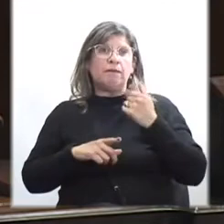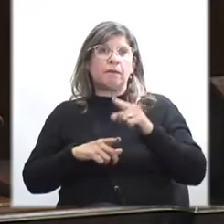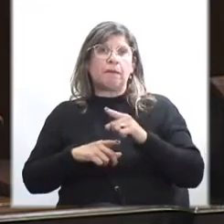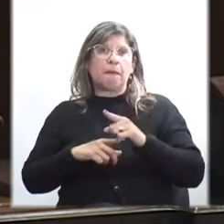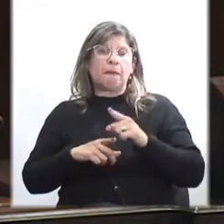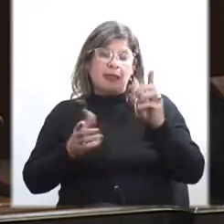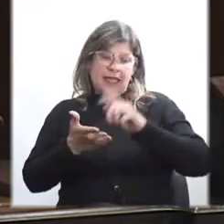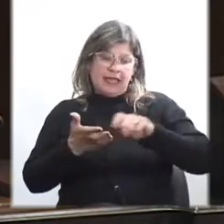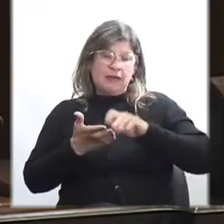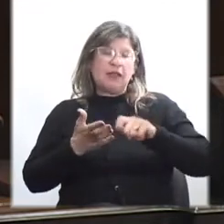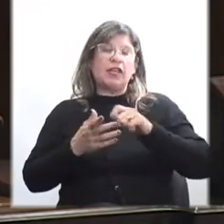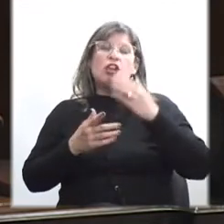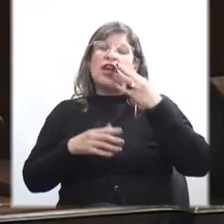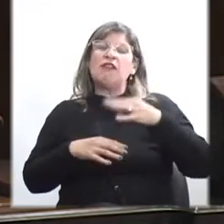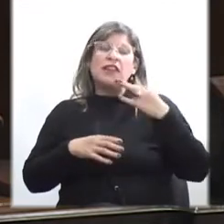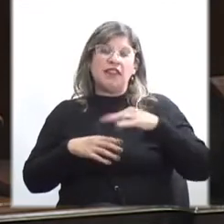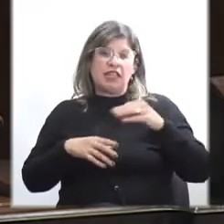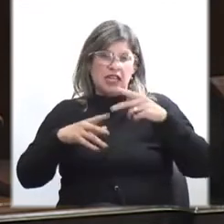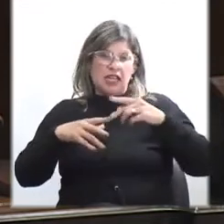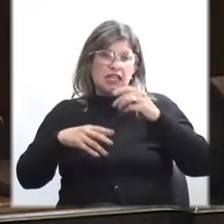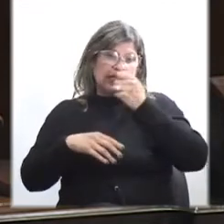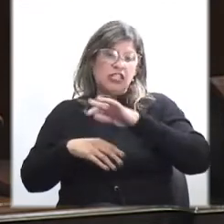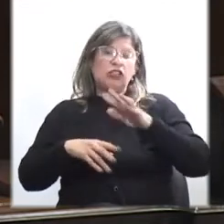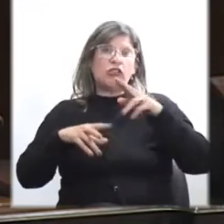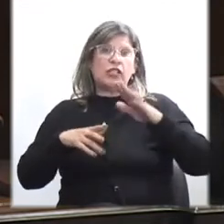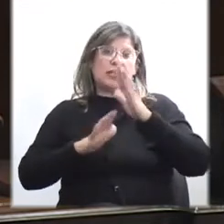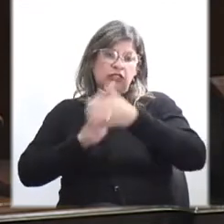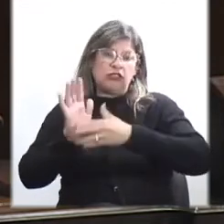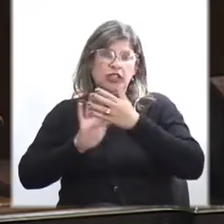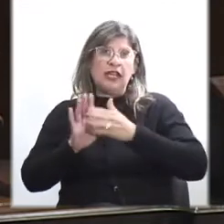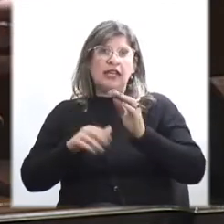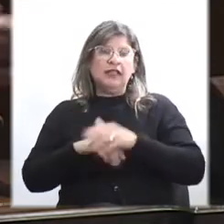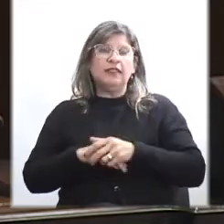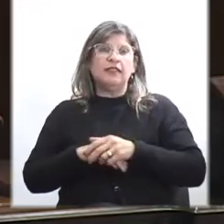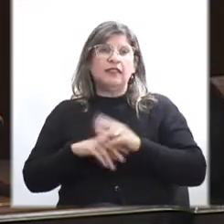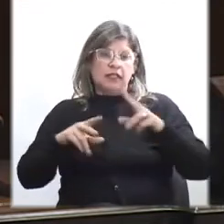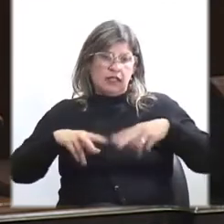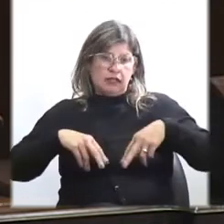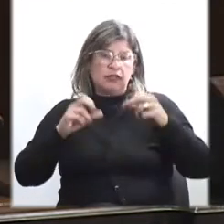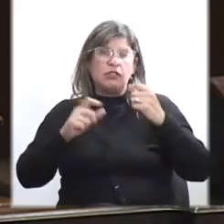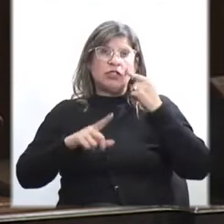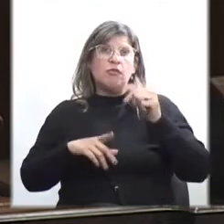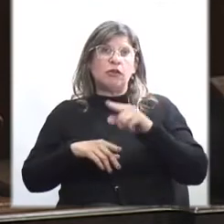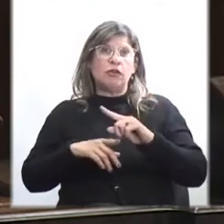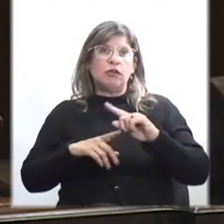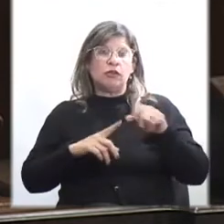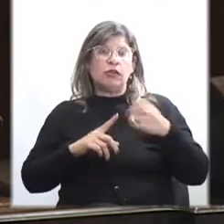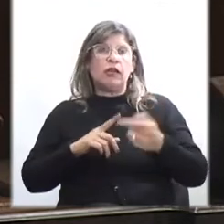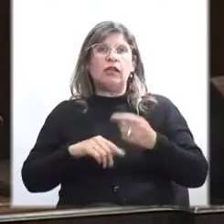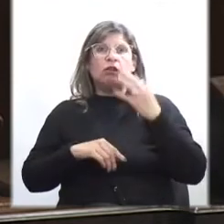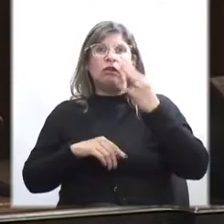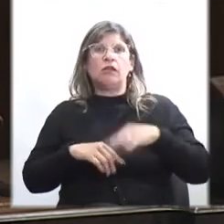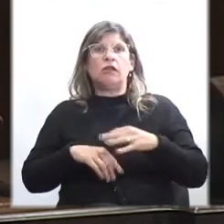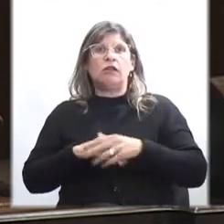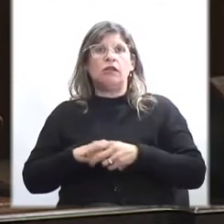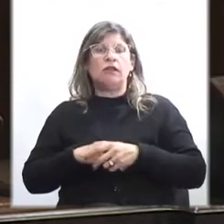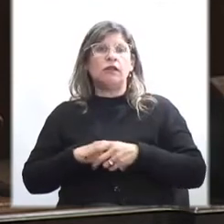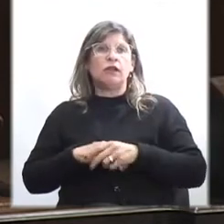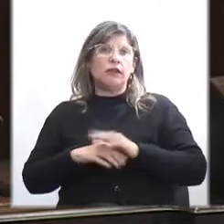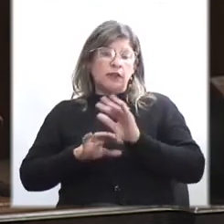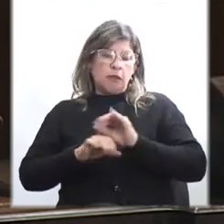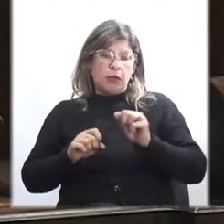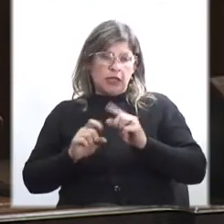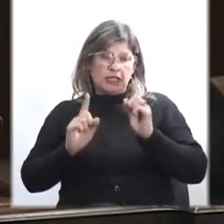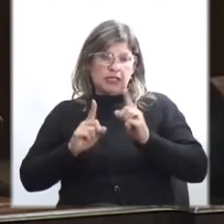verdaderamente la historia nacional, los revisionistas, porque siempre tenemos la historia oficial, el revisionismo vino a ponernos un poco de claridad, puedan